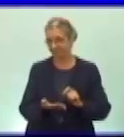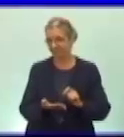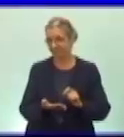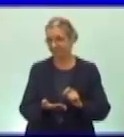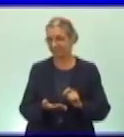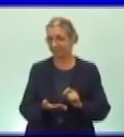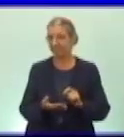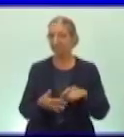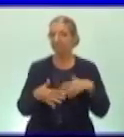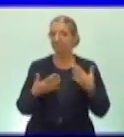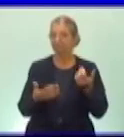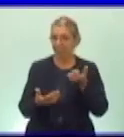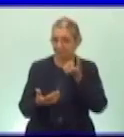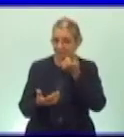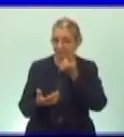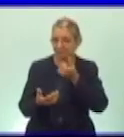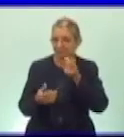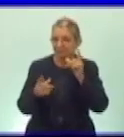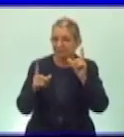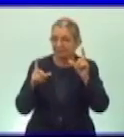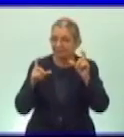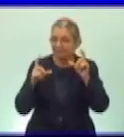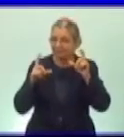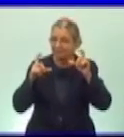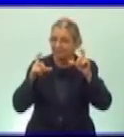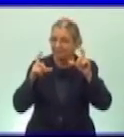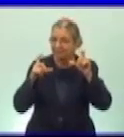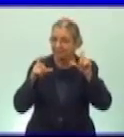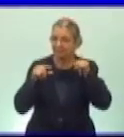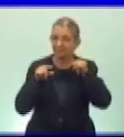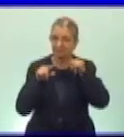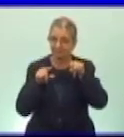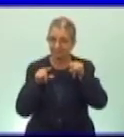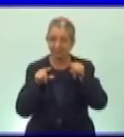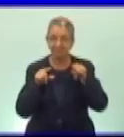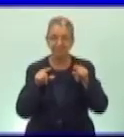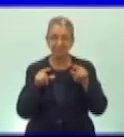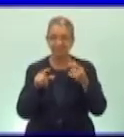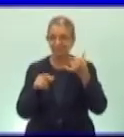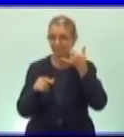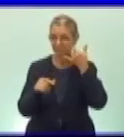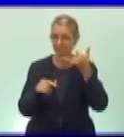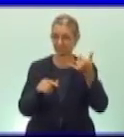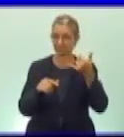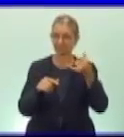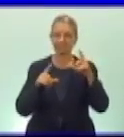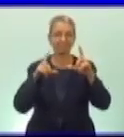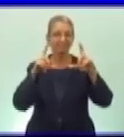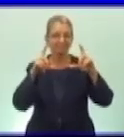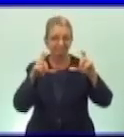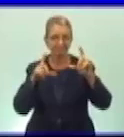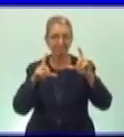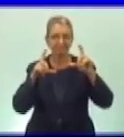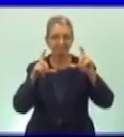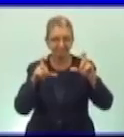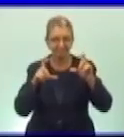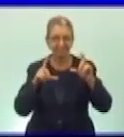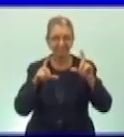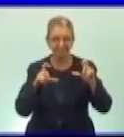fotografiar lo que está escrito en pantalla y es más rápido todavía.